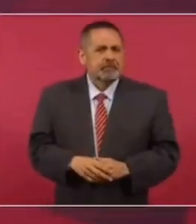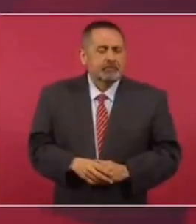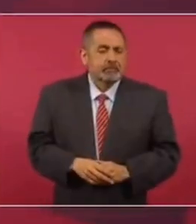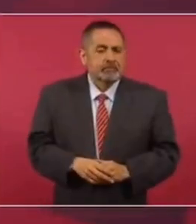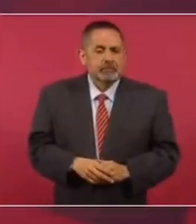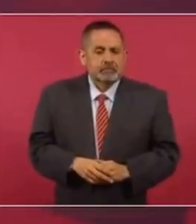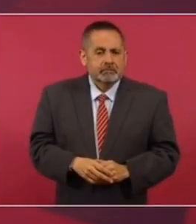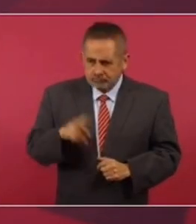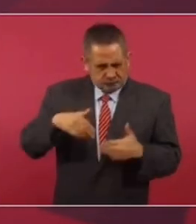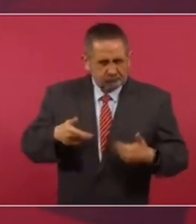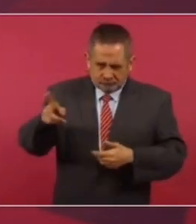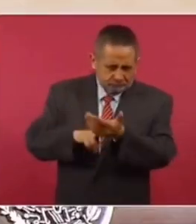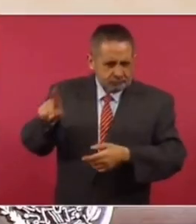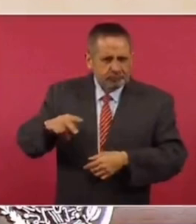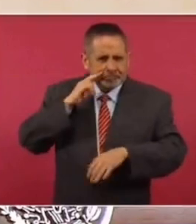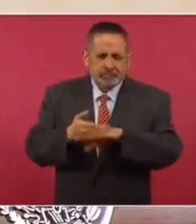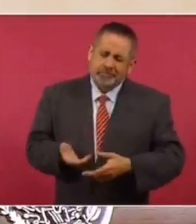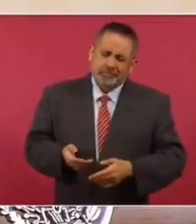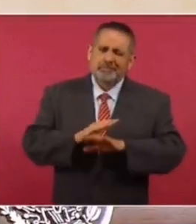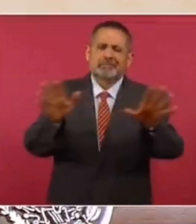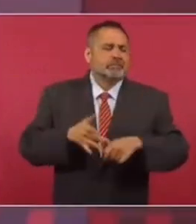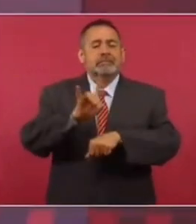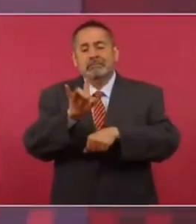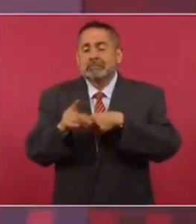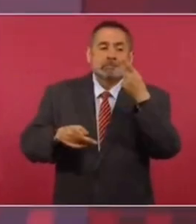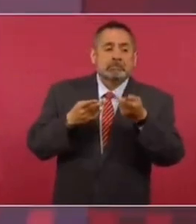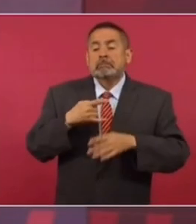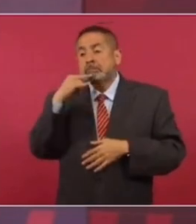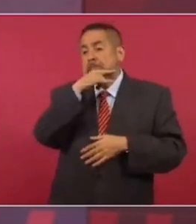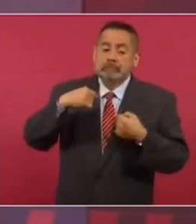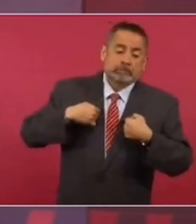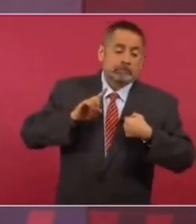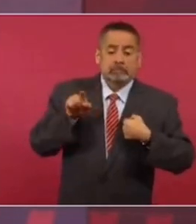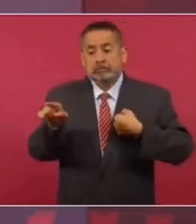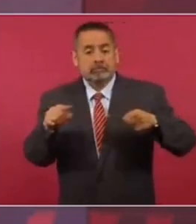Hablando en plata, porque ya basta de simulación y de hipocresía.